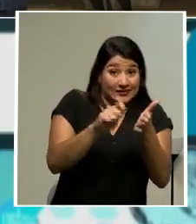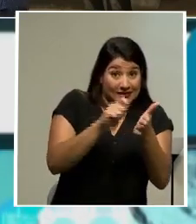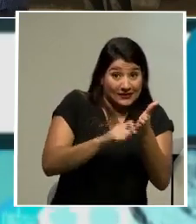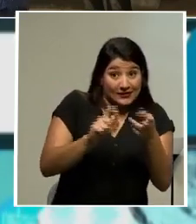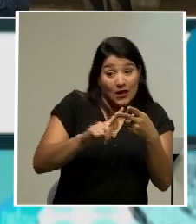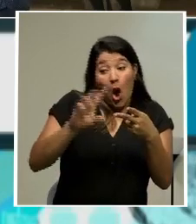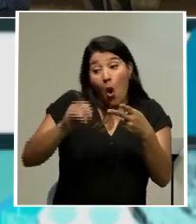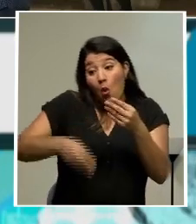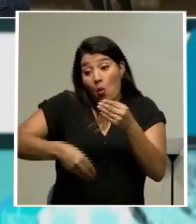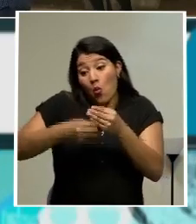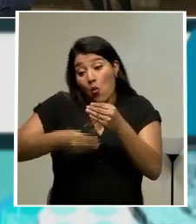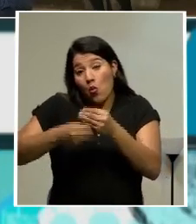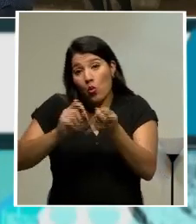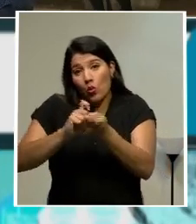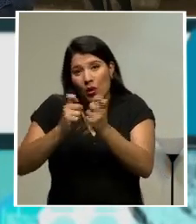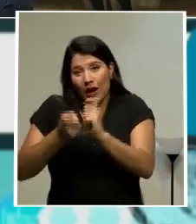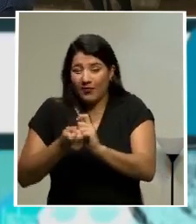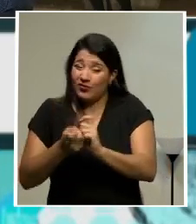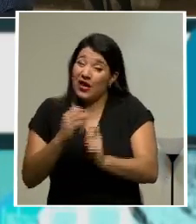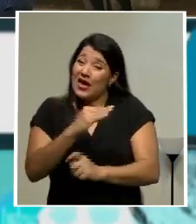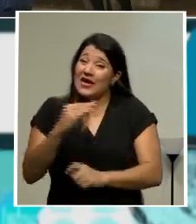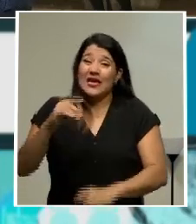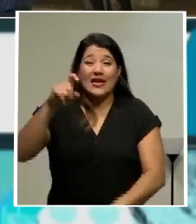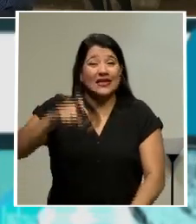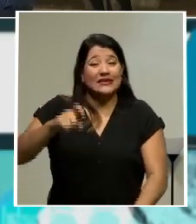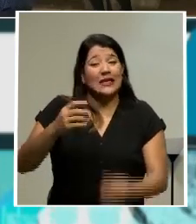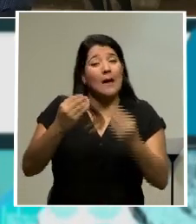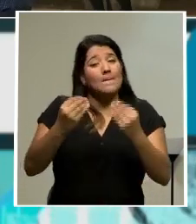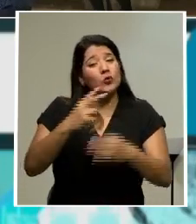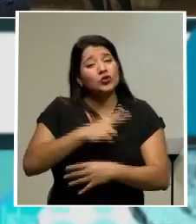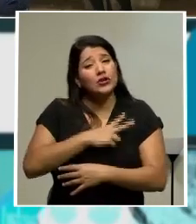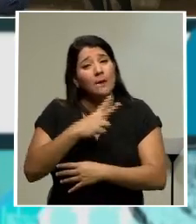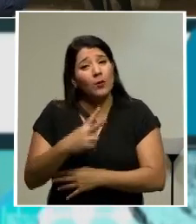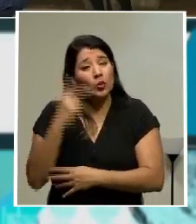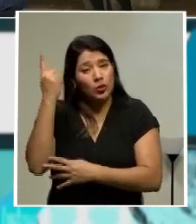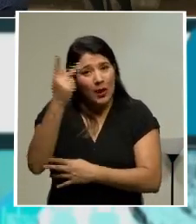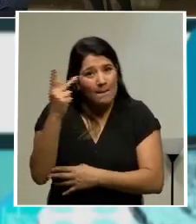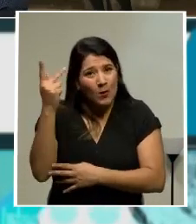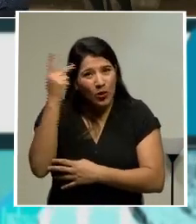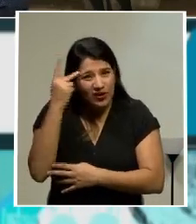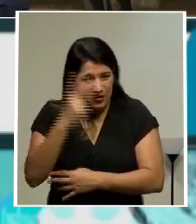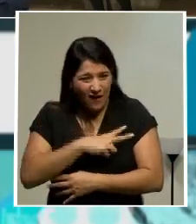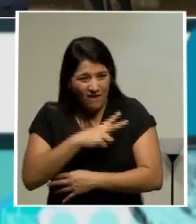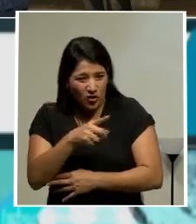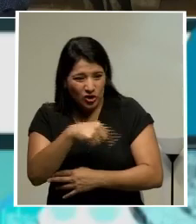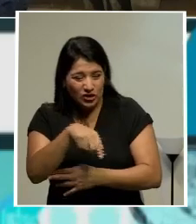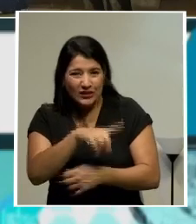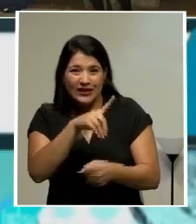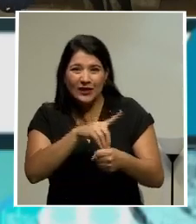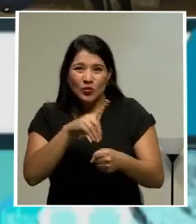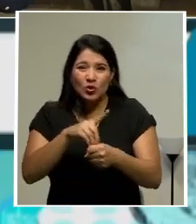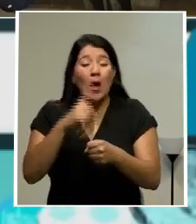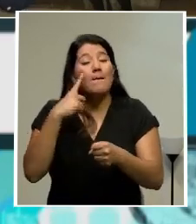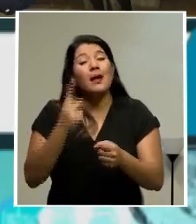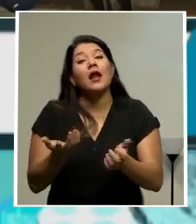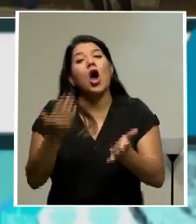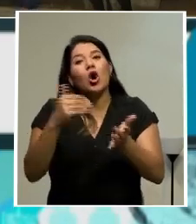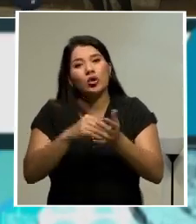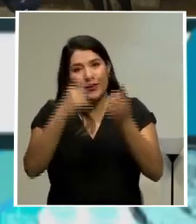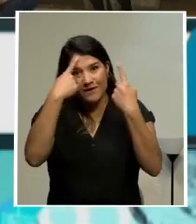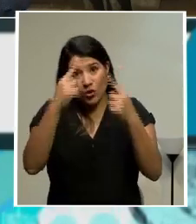muchísima voluntad política también para volver a la llegada al plenario definitivo. Inclusive,